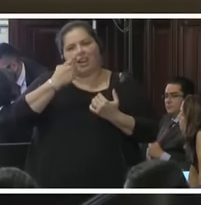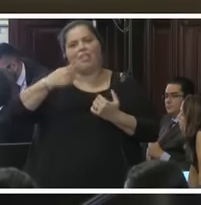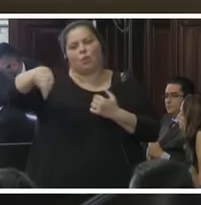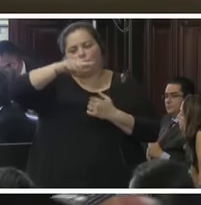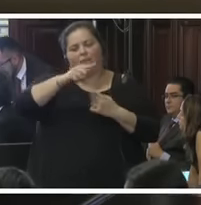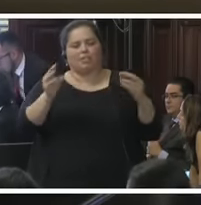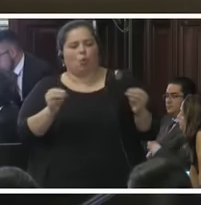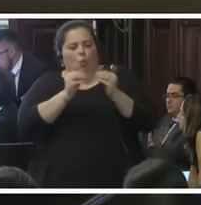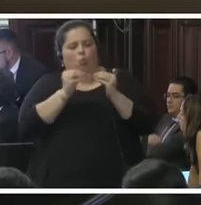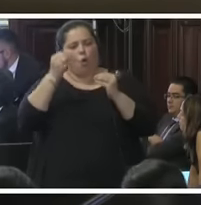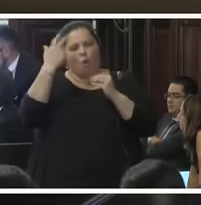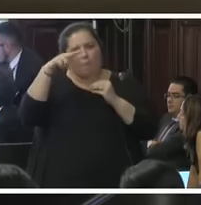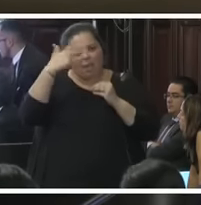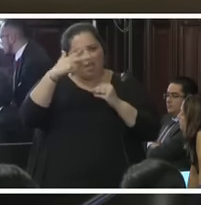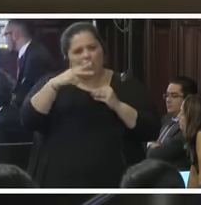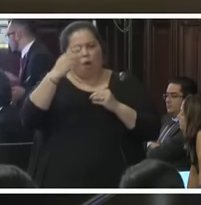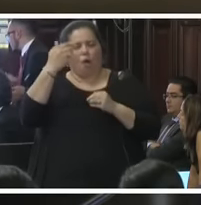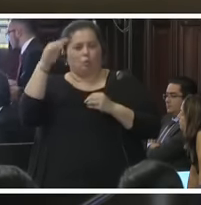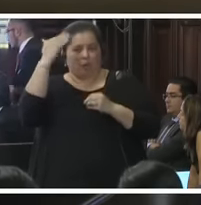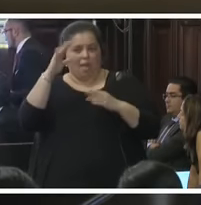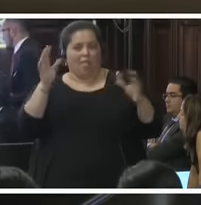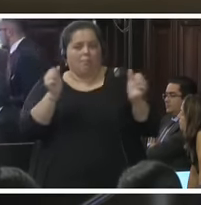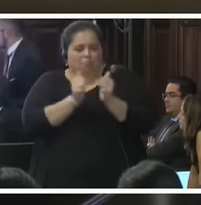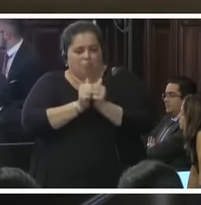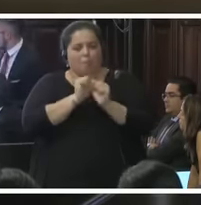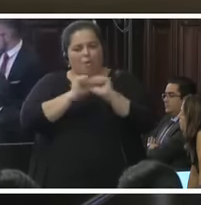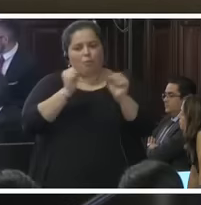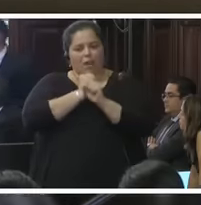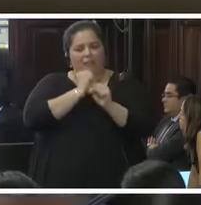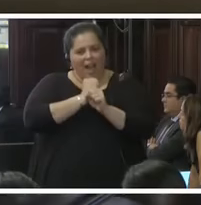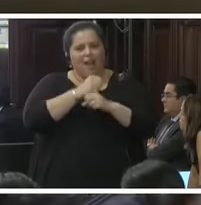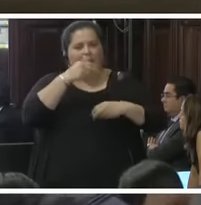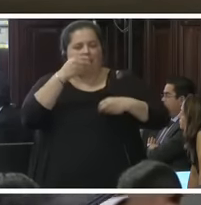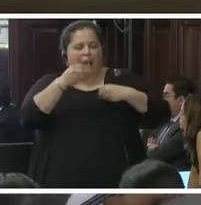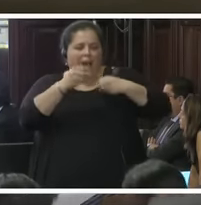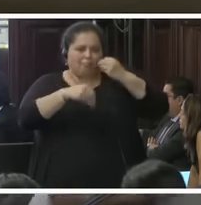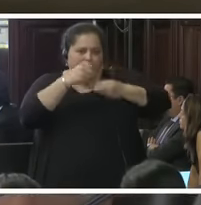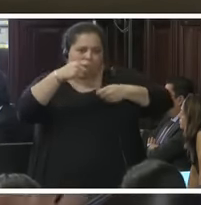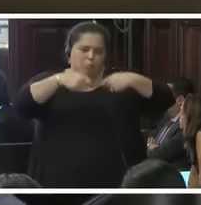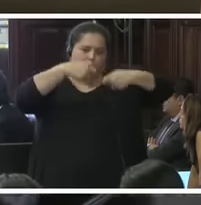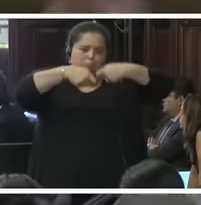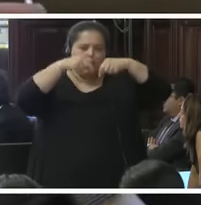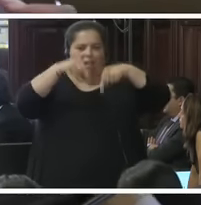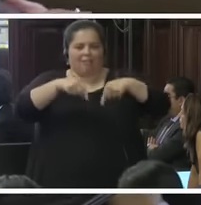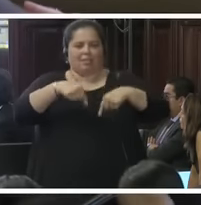autoridades mexicanas en el sentido de implementar estas recomendaciones. Gracias, señora Presidenta.